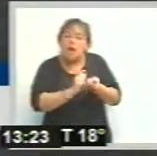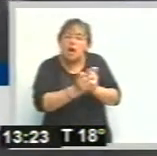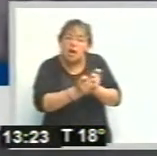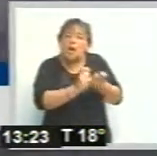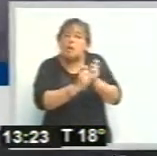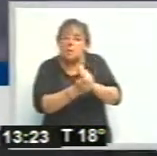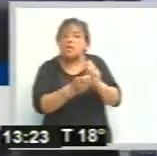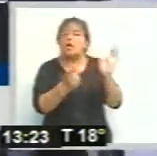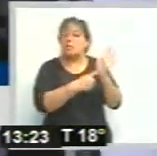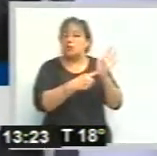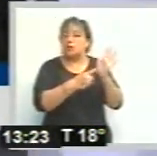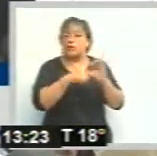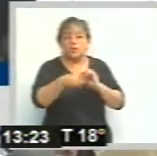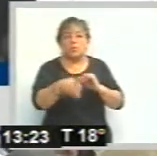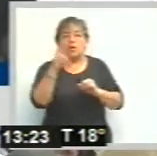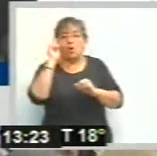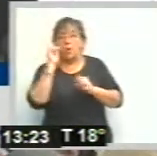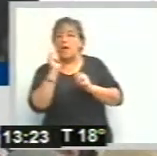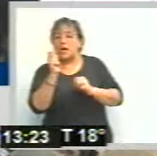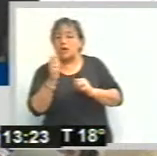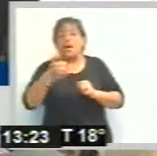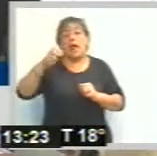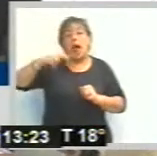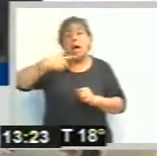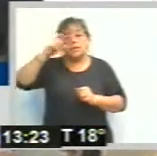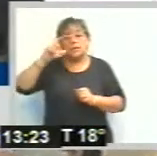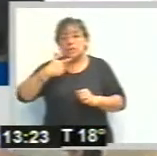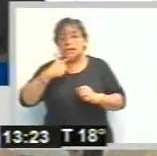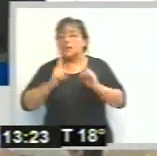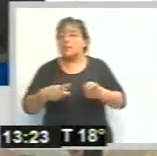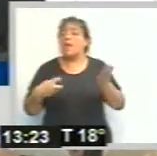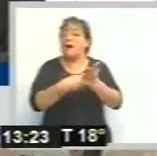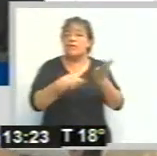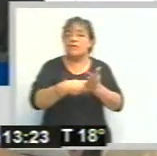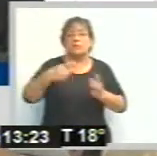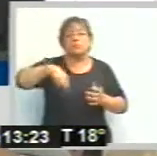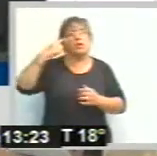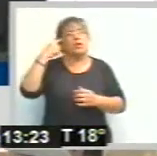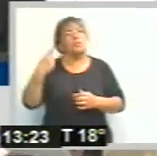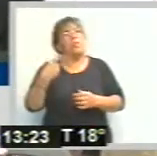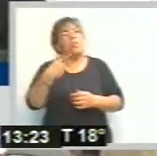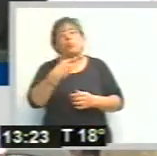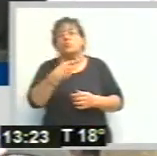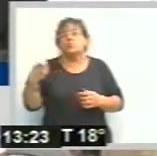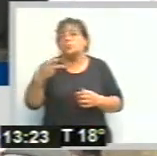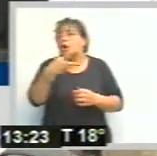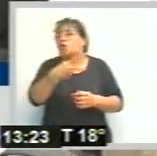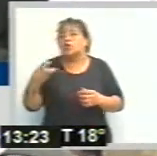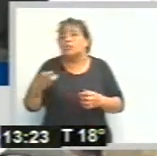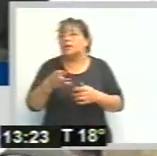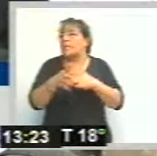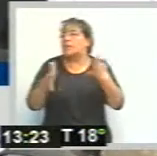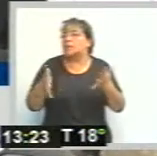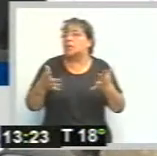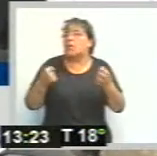de la que se va a ocupar ANSES y AFIP. Nosotros estimamos algunas semanas, seguramente esto va a ser, ya